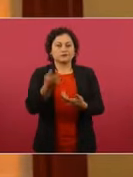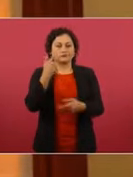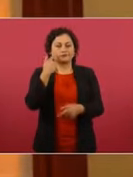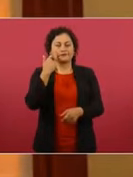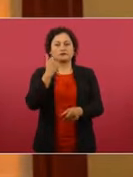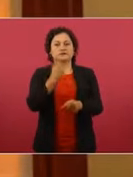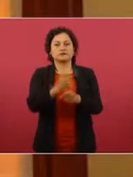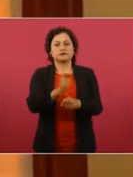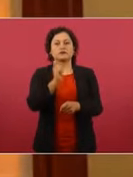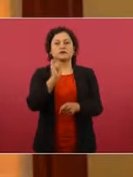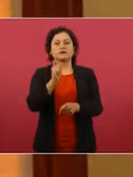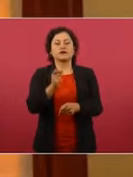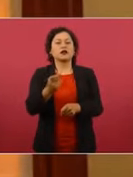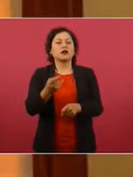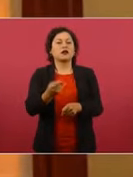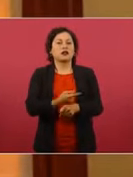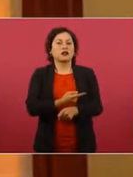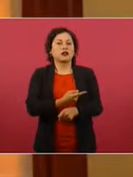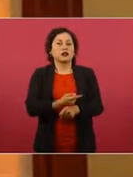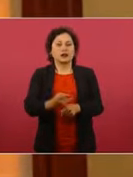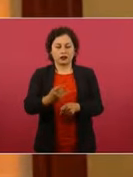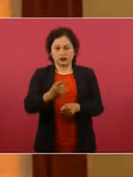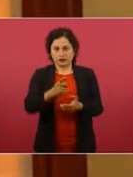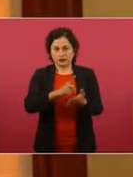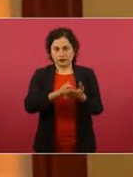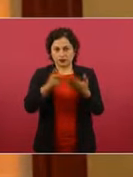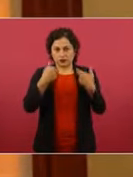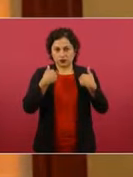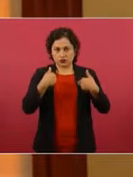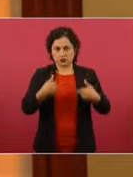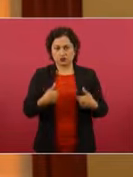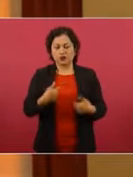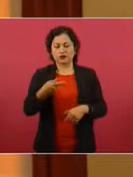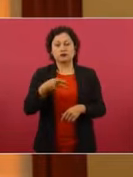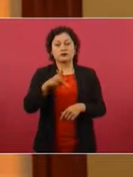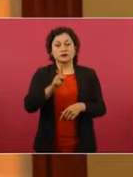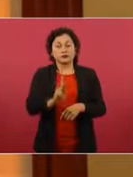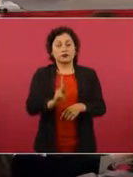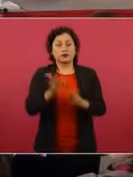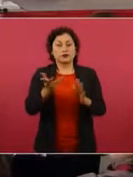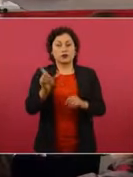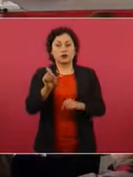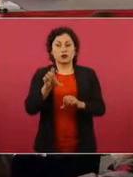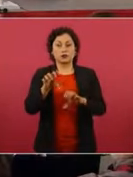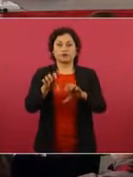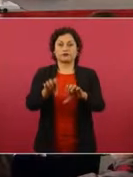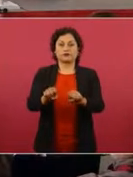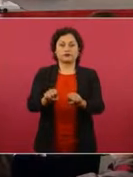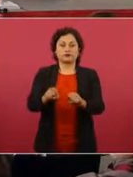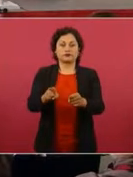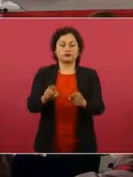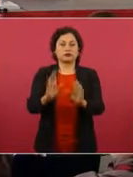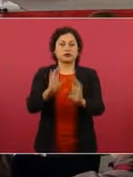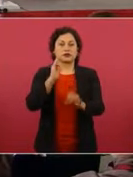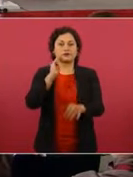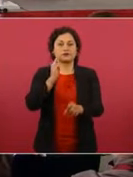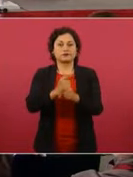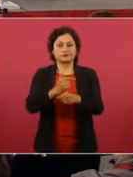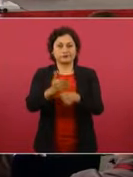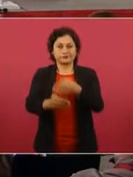del establecimiento de una queja cuando se realiza la detención. Adelante, por favor.